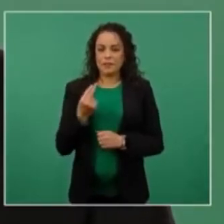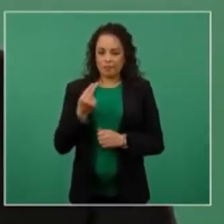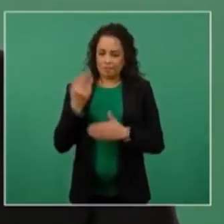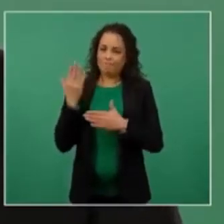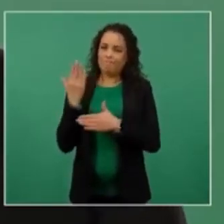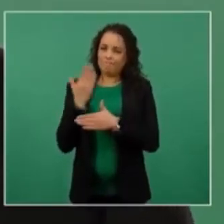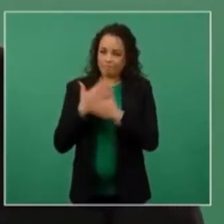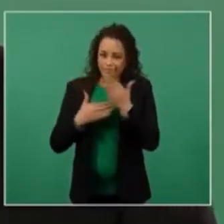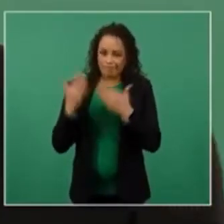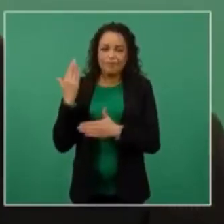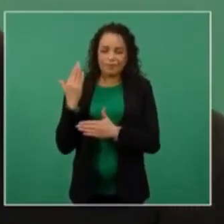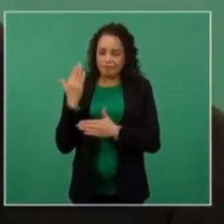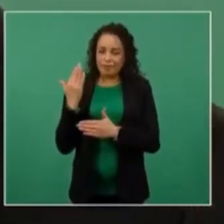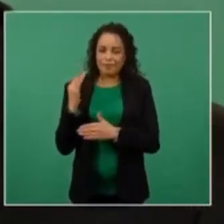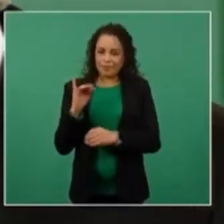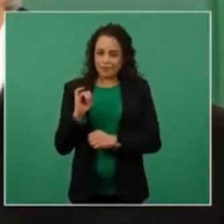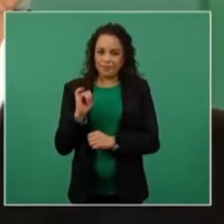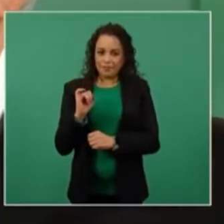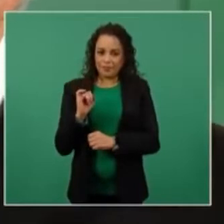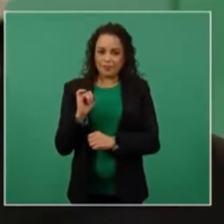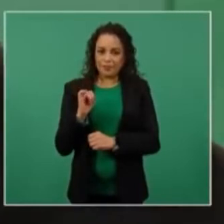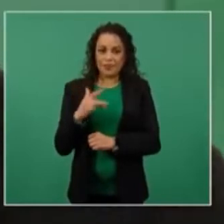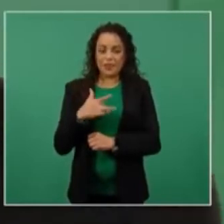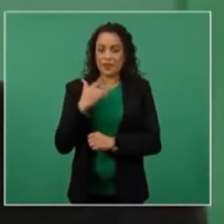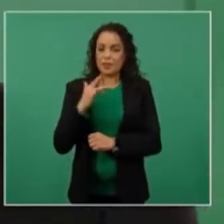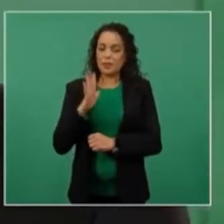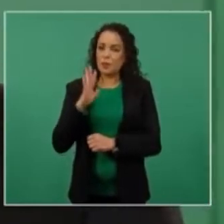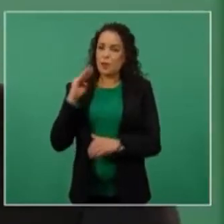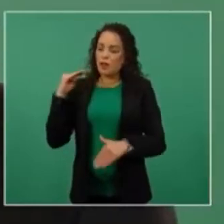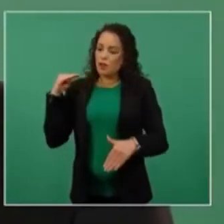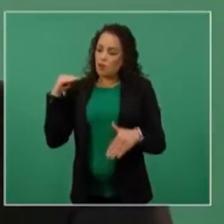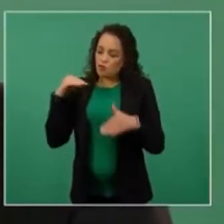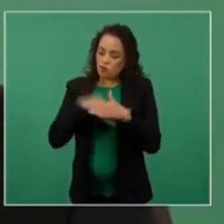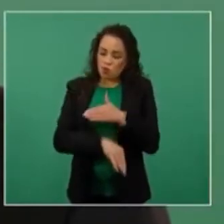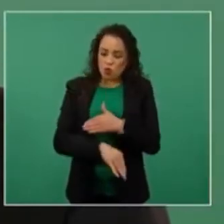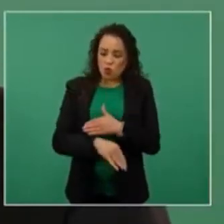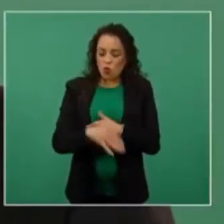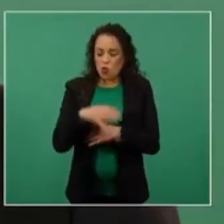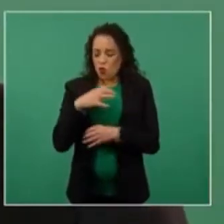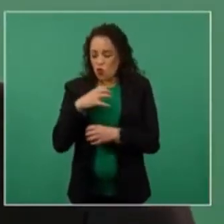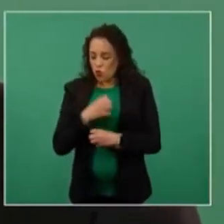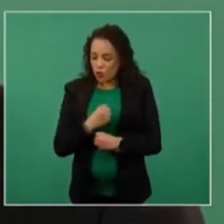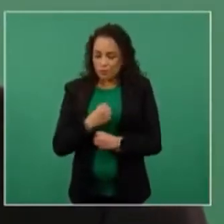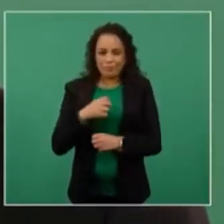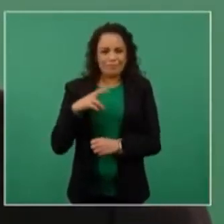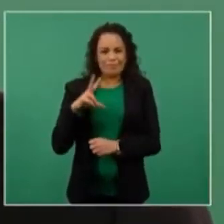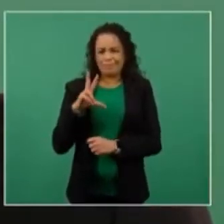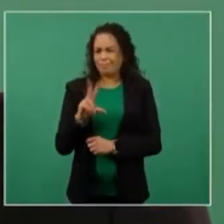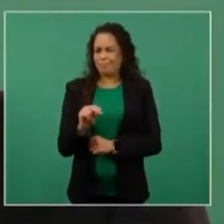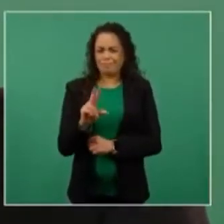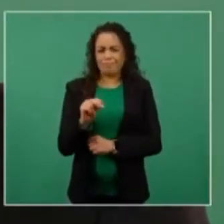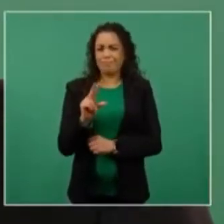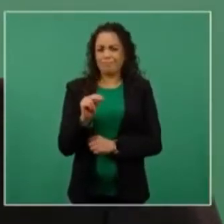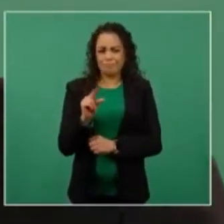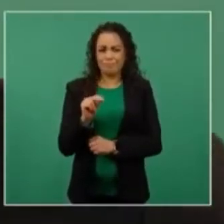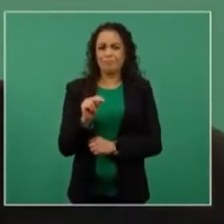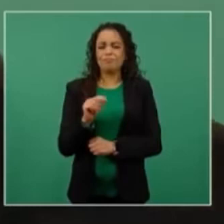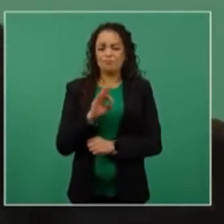haya frustraciones. Todo tiene remedio en la vida,